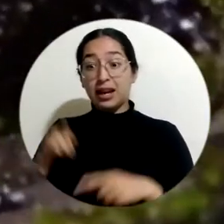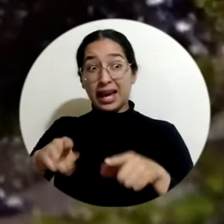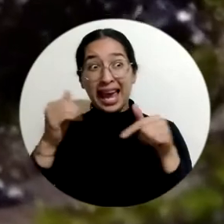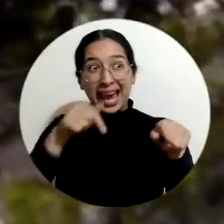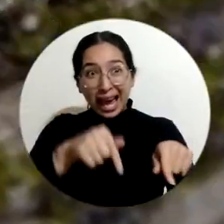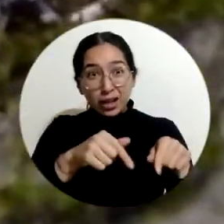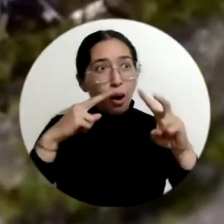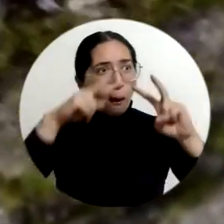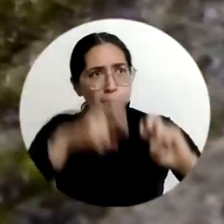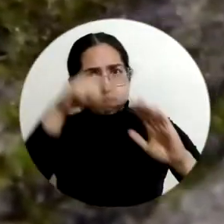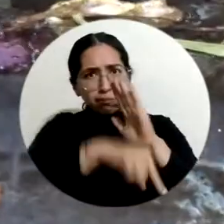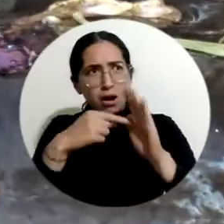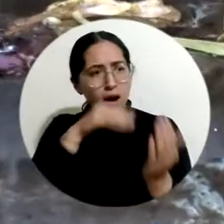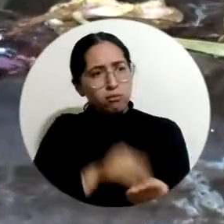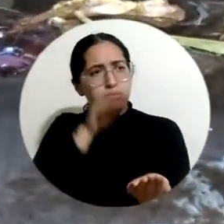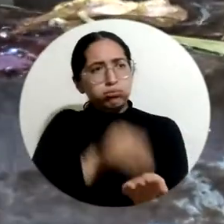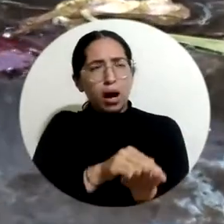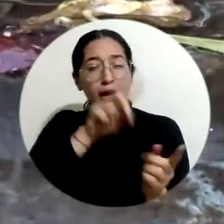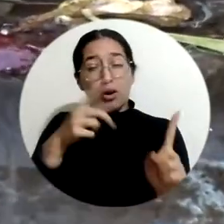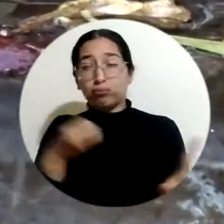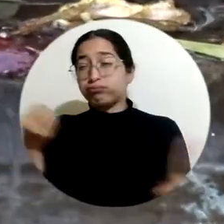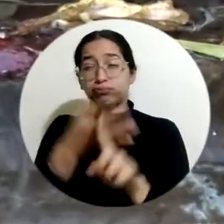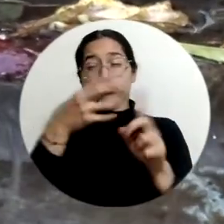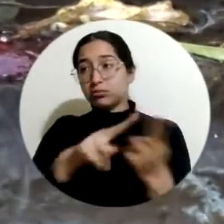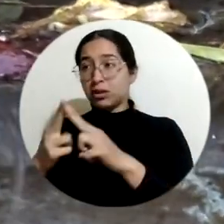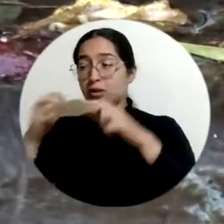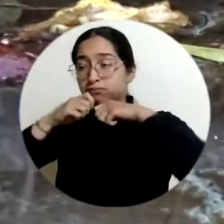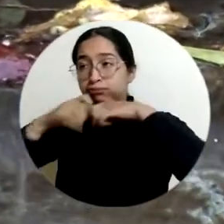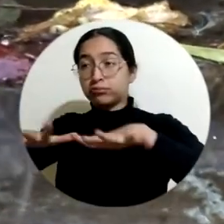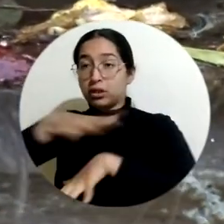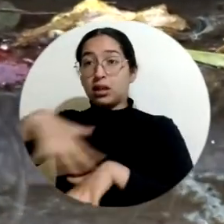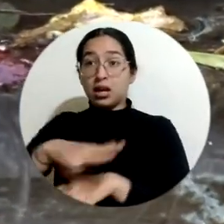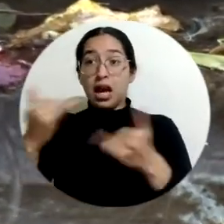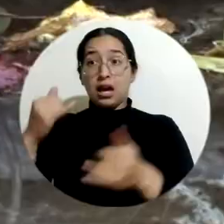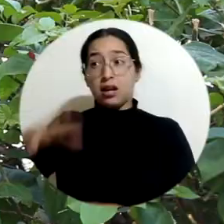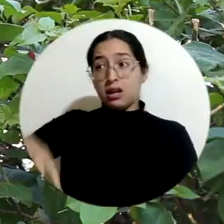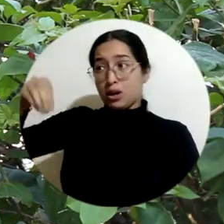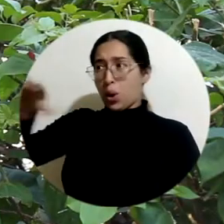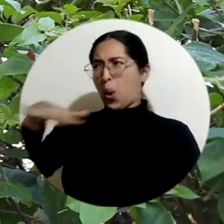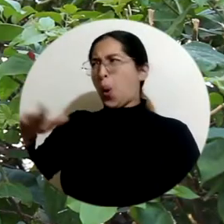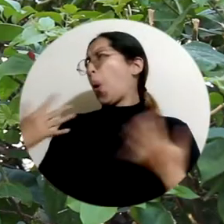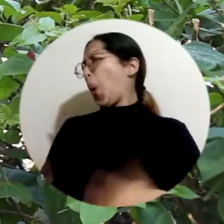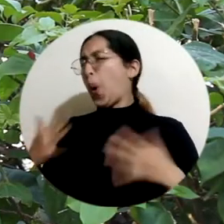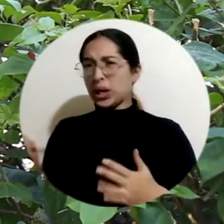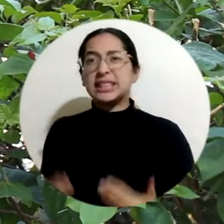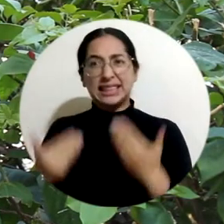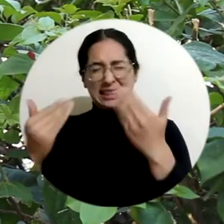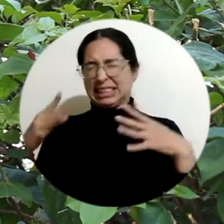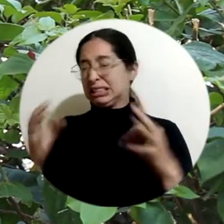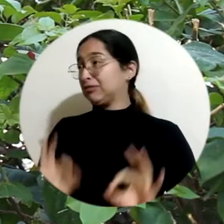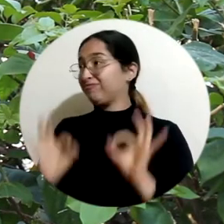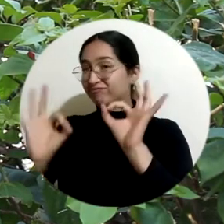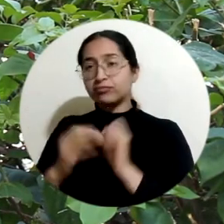Este estudio es netamente científico, es ciencia de alto impacto que se está haciendo en la Universidad de Magdalena. Nosotros tenemos una oportunidad de oro valiosa